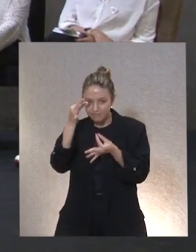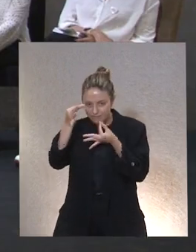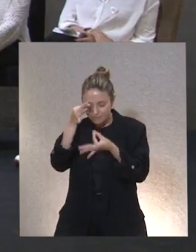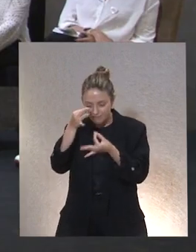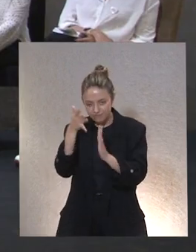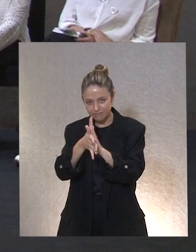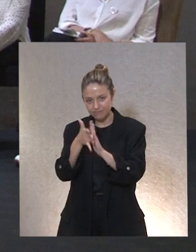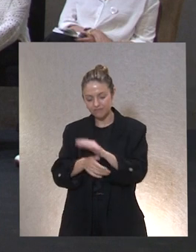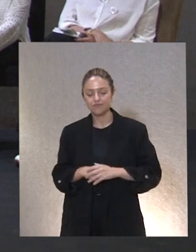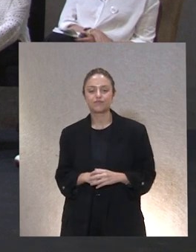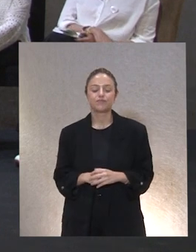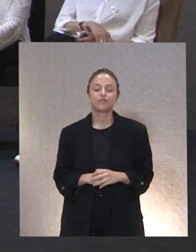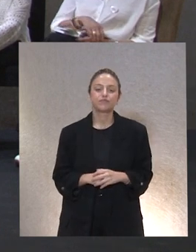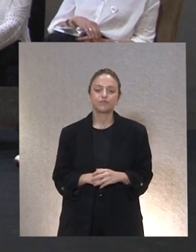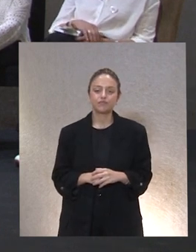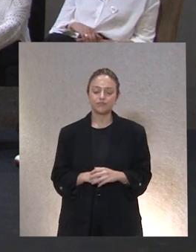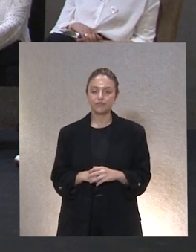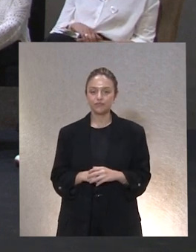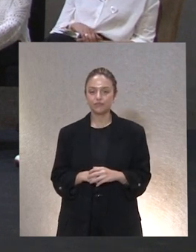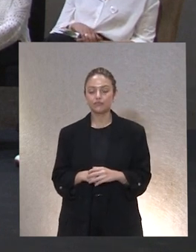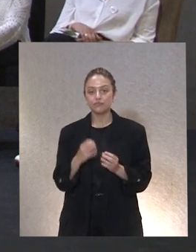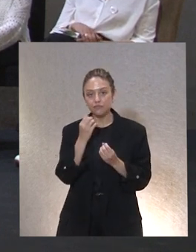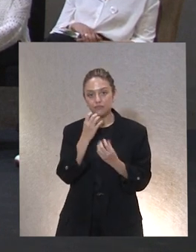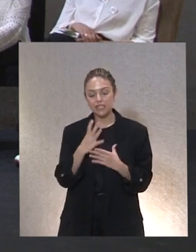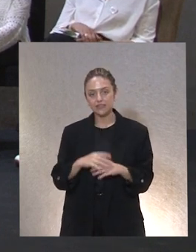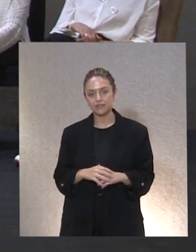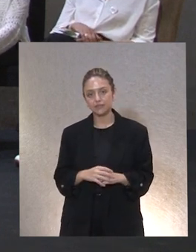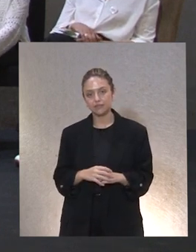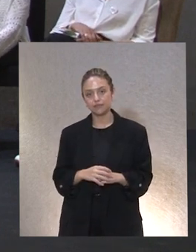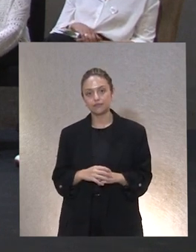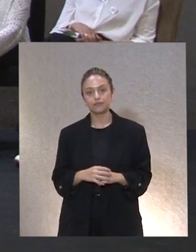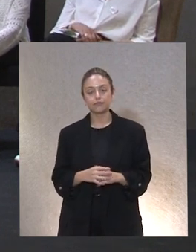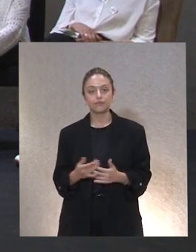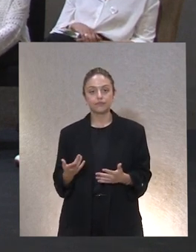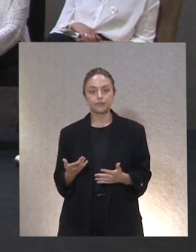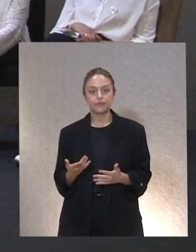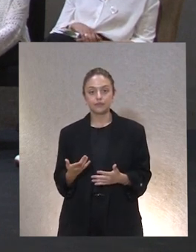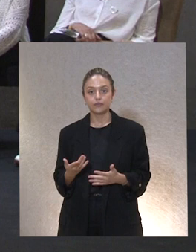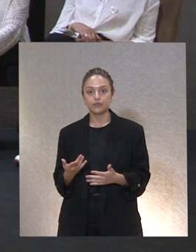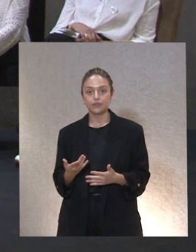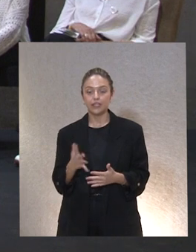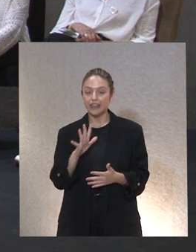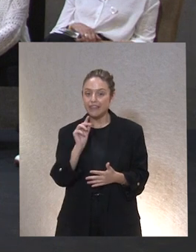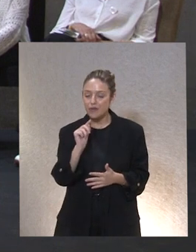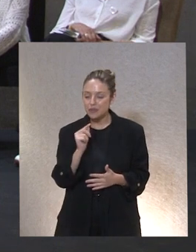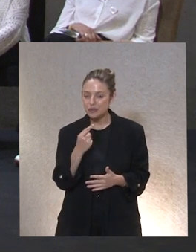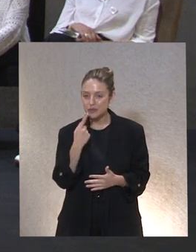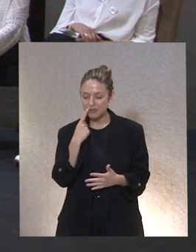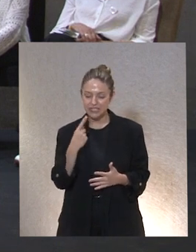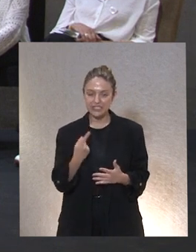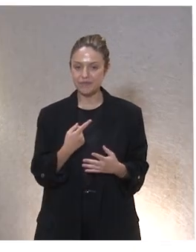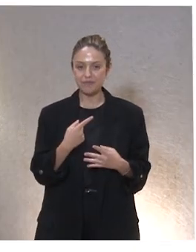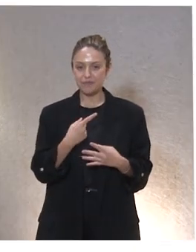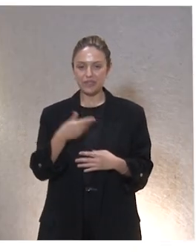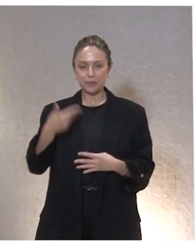Muchas gracias, Valeria. Bien, en cinco minutos vamos a ver si saco cuatro ideas